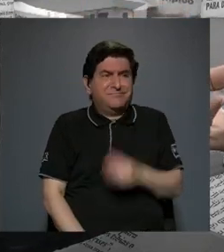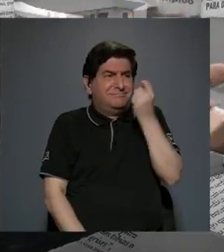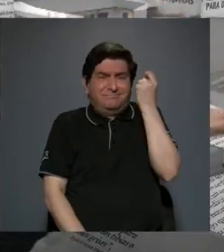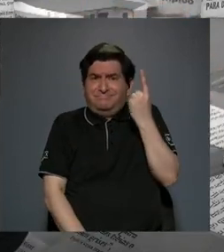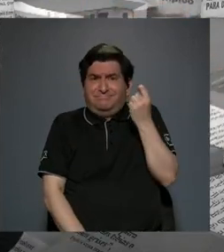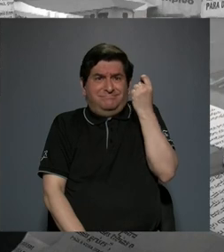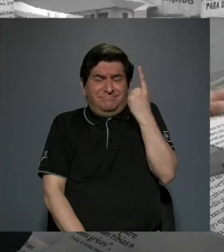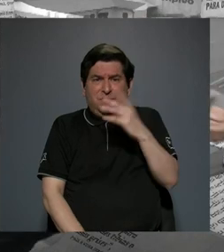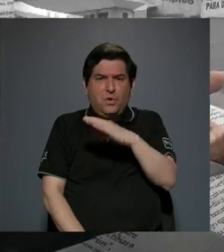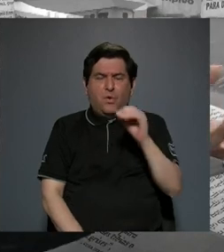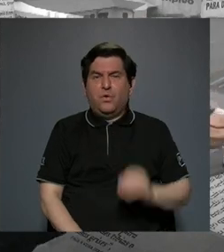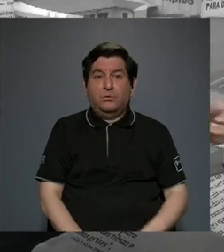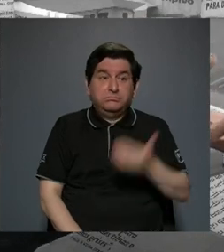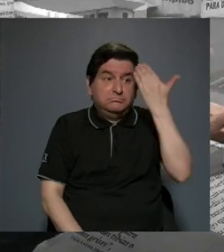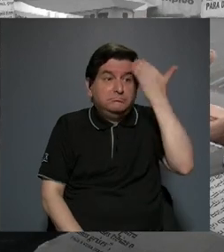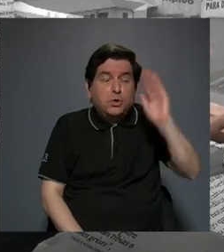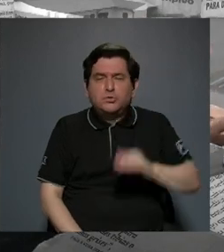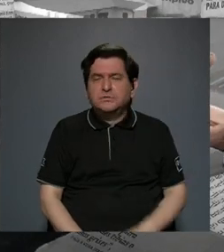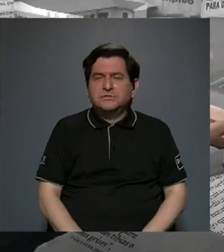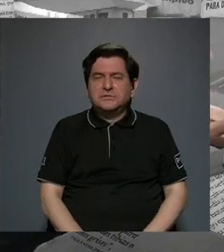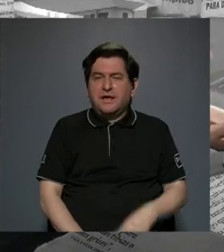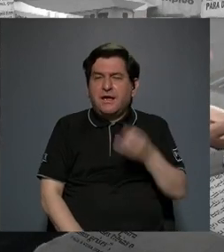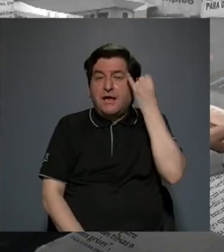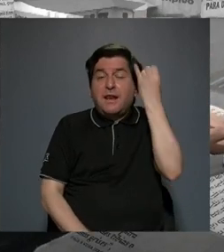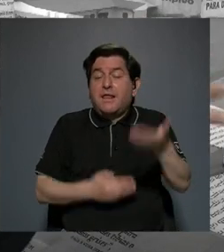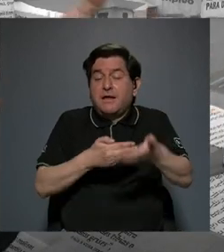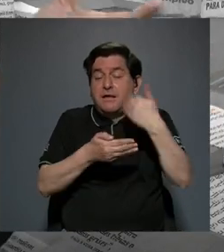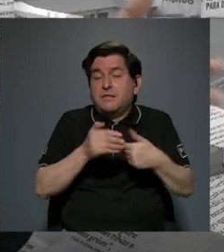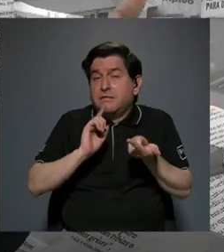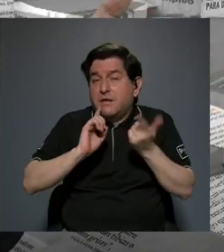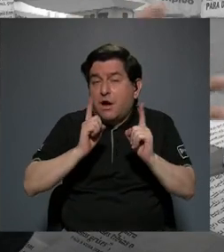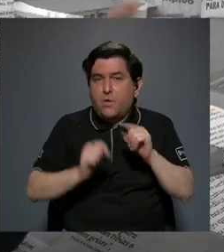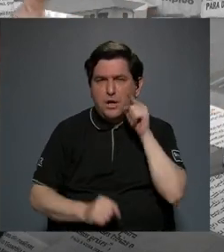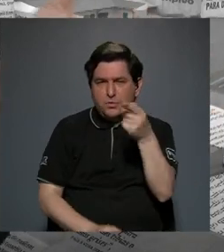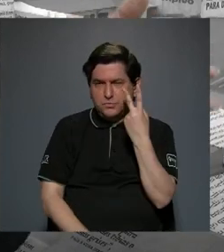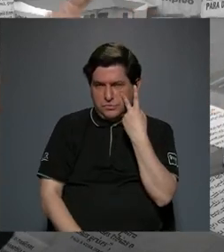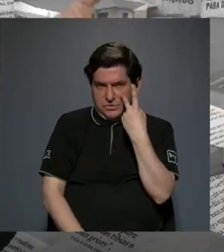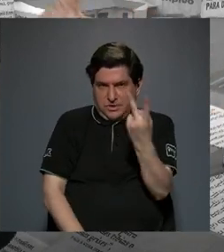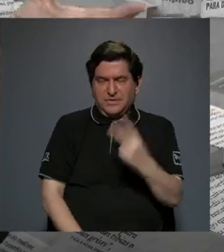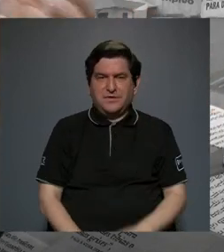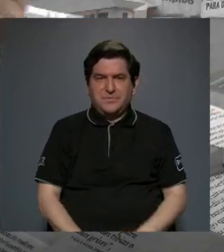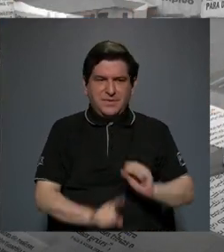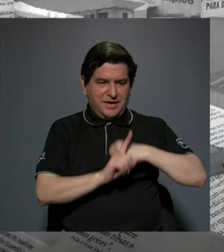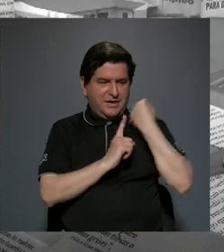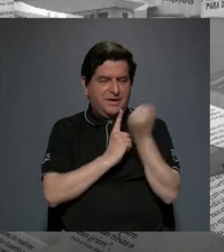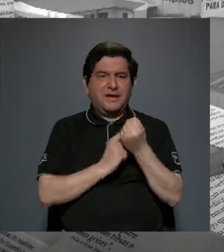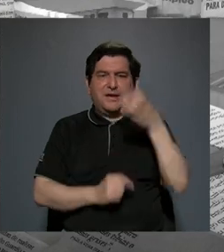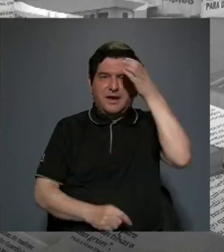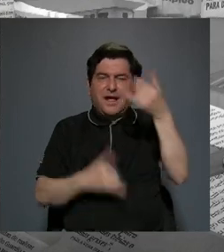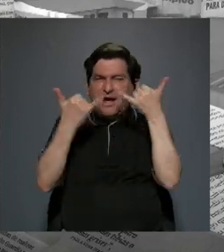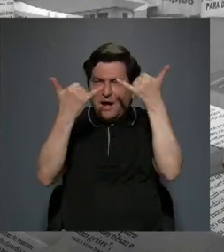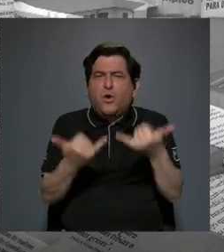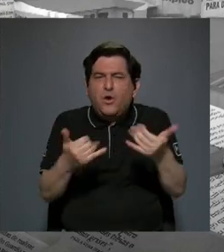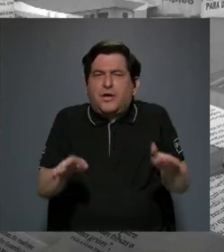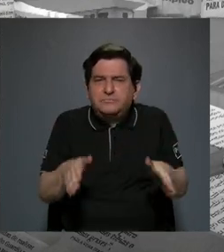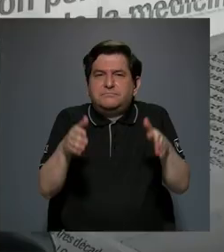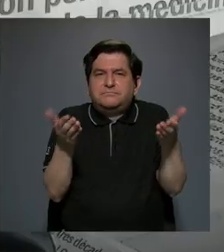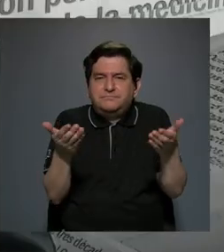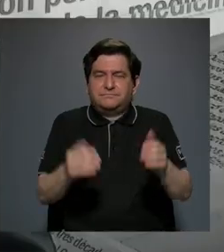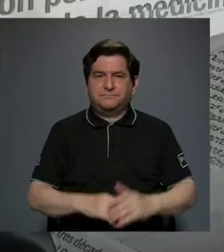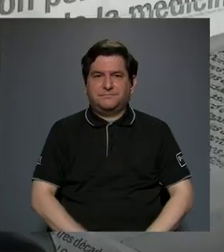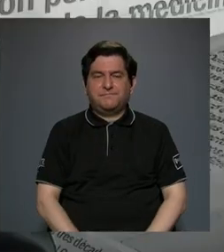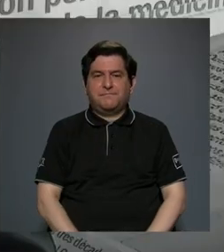comprendidas o no sé cuáles son las intenciones que hay detrás ¿cómo ven ustedes este panorama cultural en este momento?